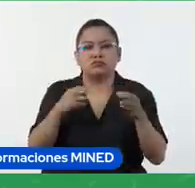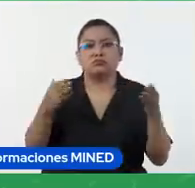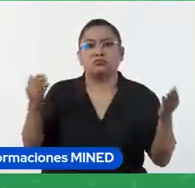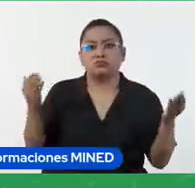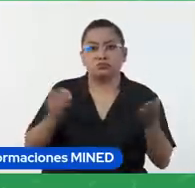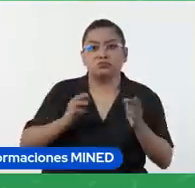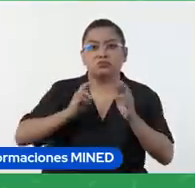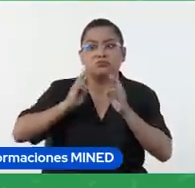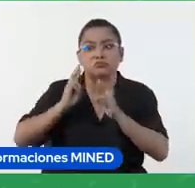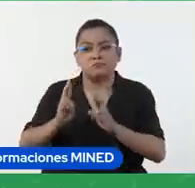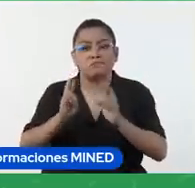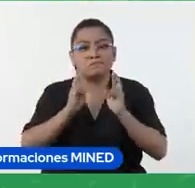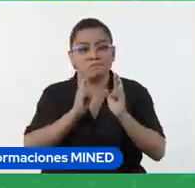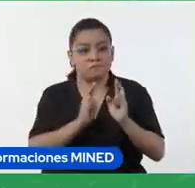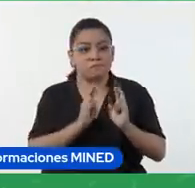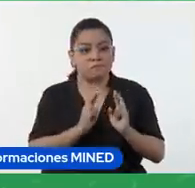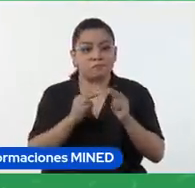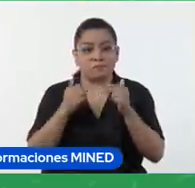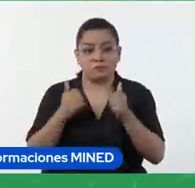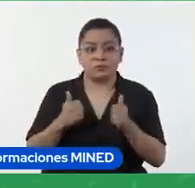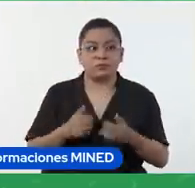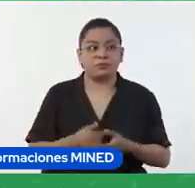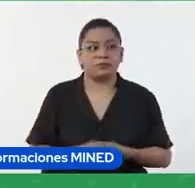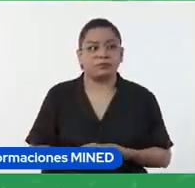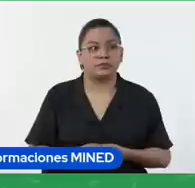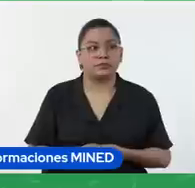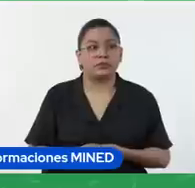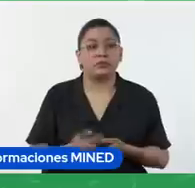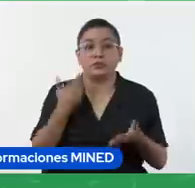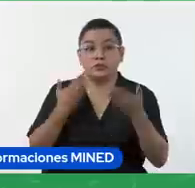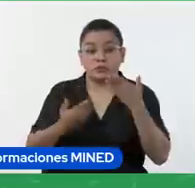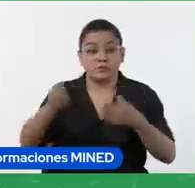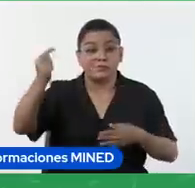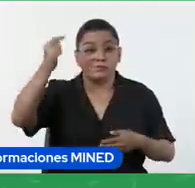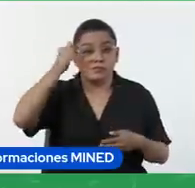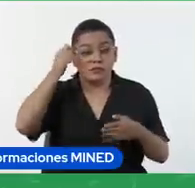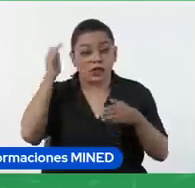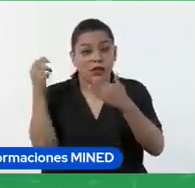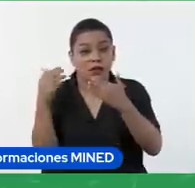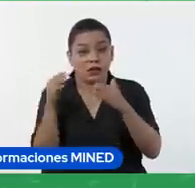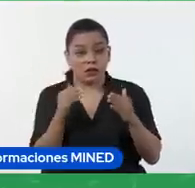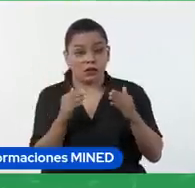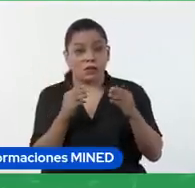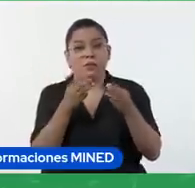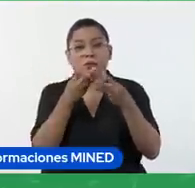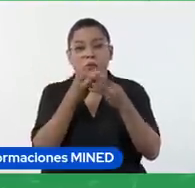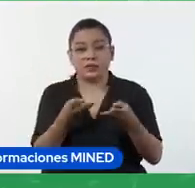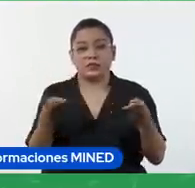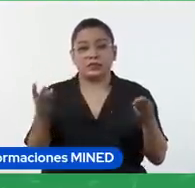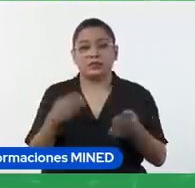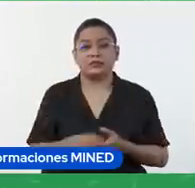respondiendo ya por eso les digo que piensen en las diferentes asignaturas